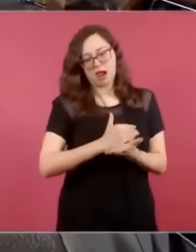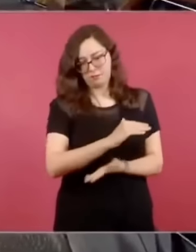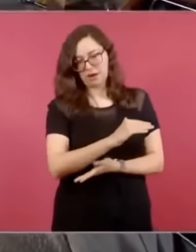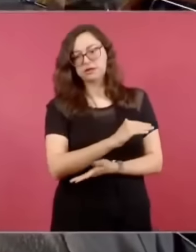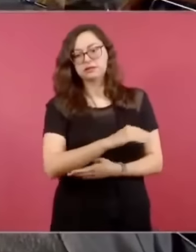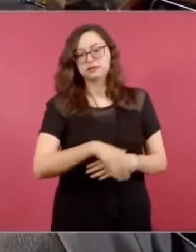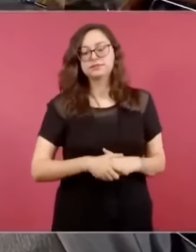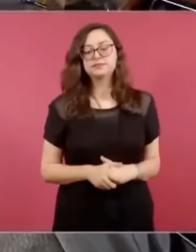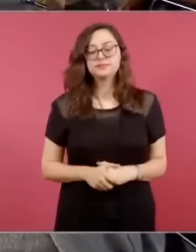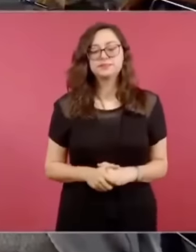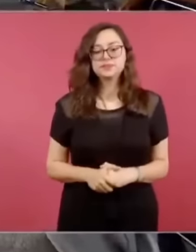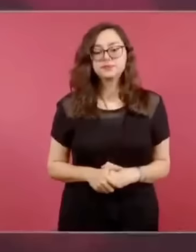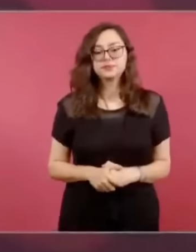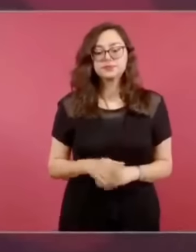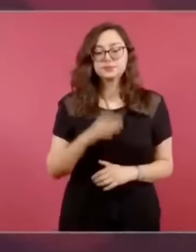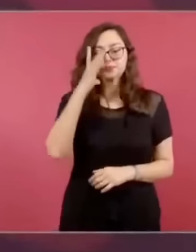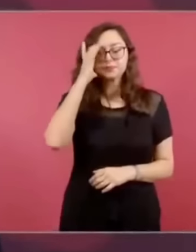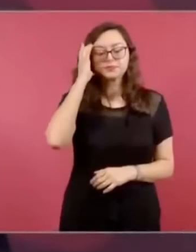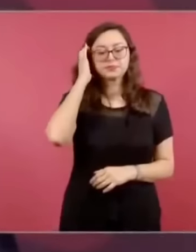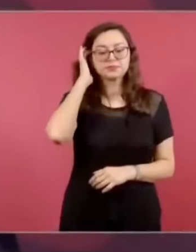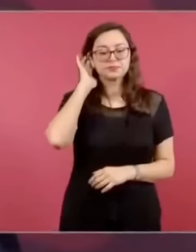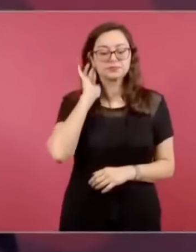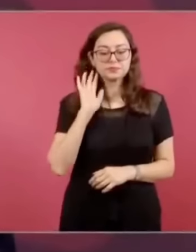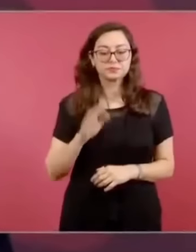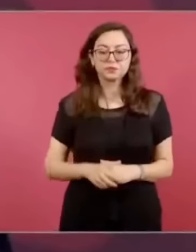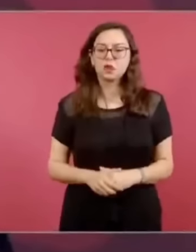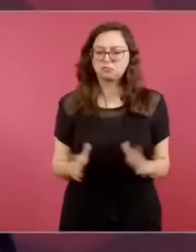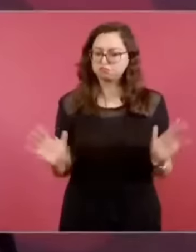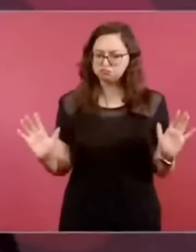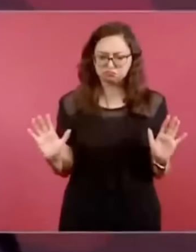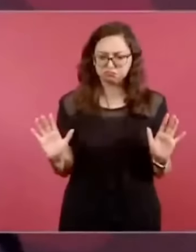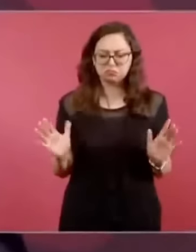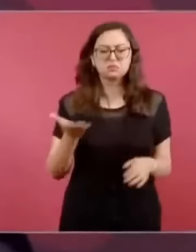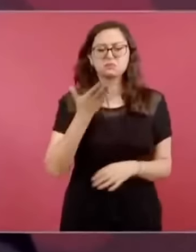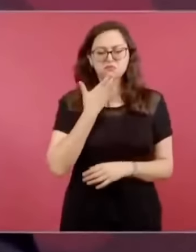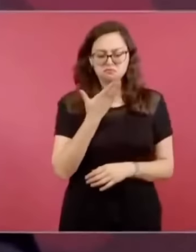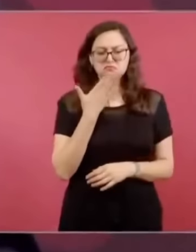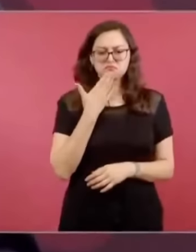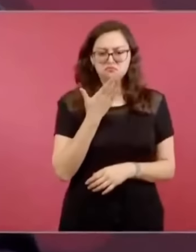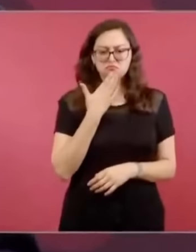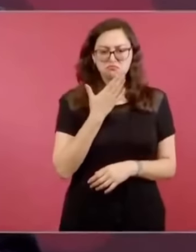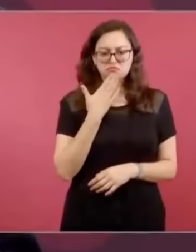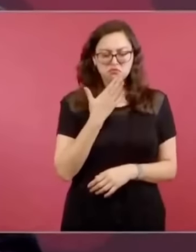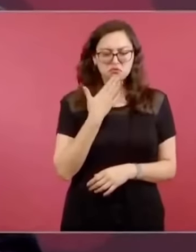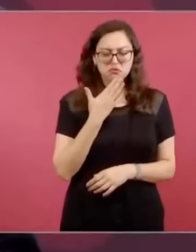Y hay también, lo puedo decir,